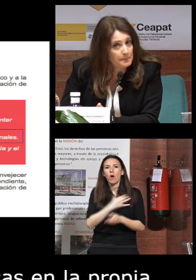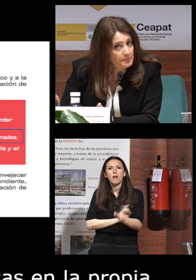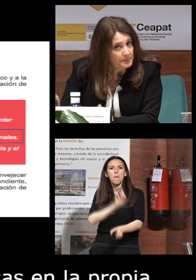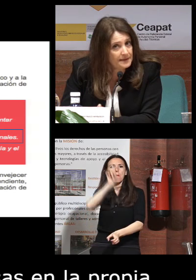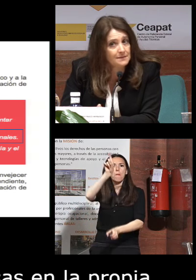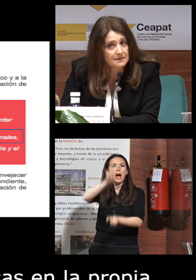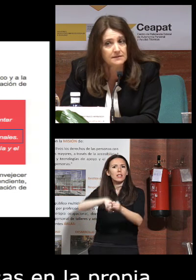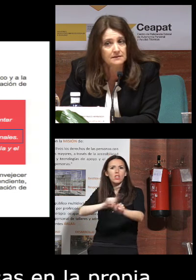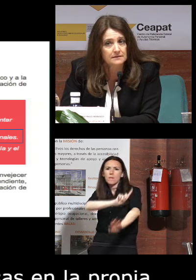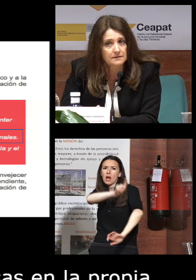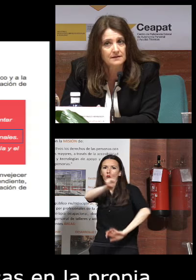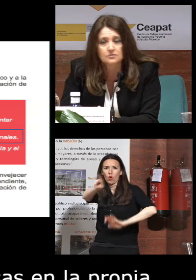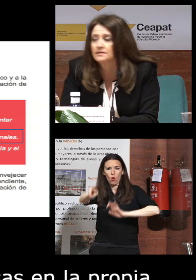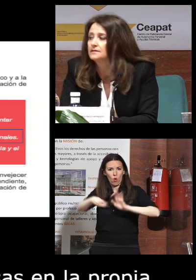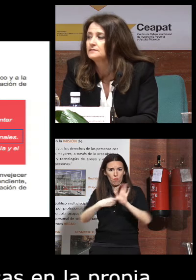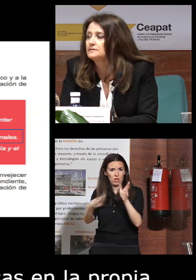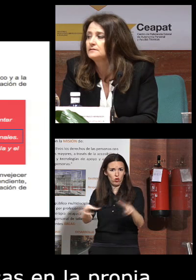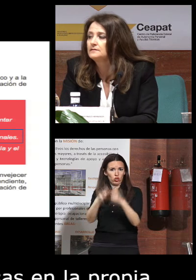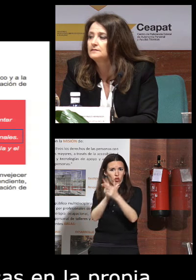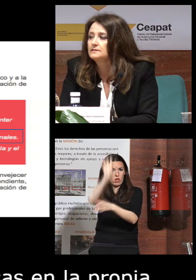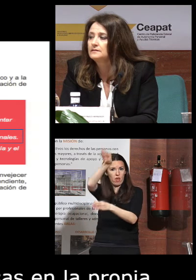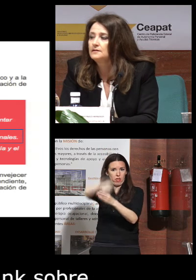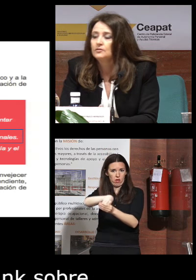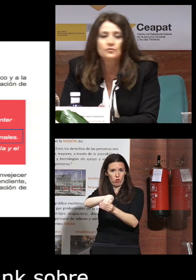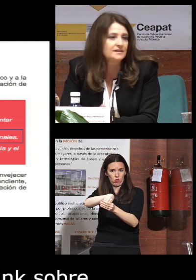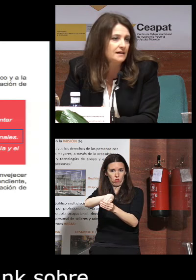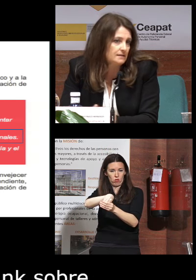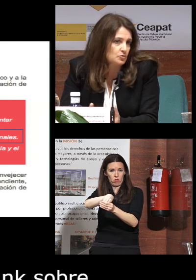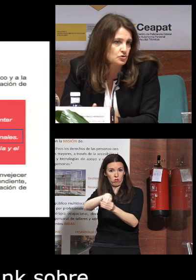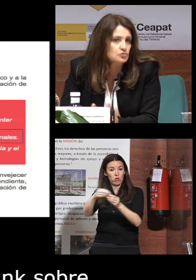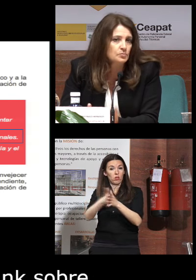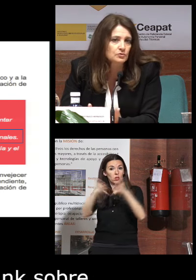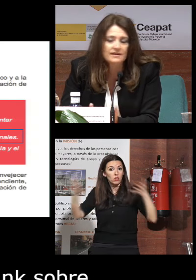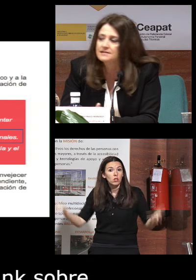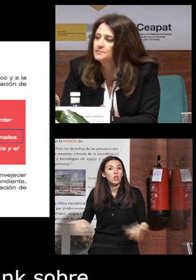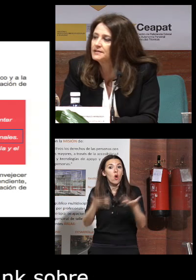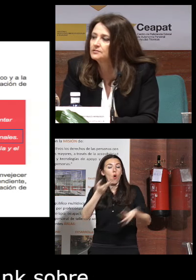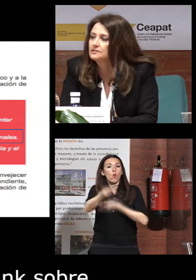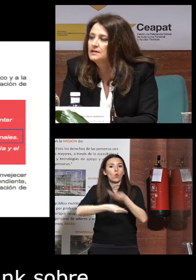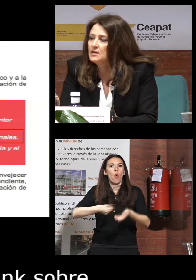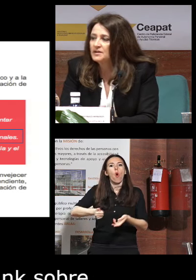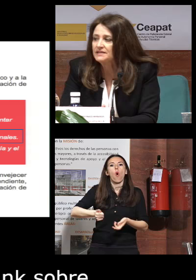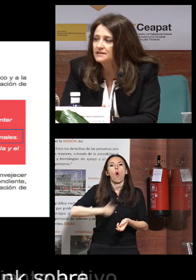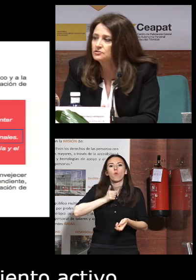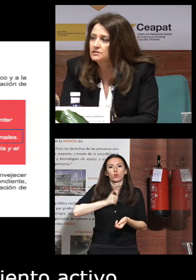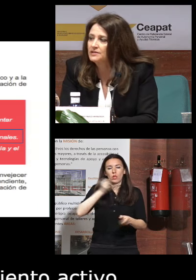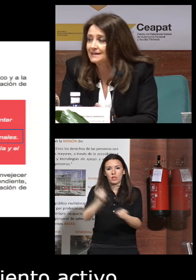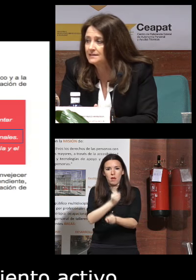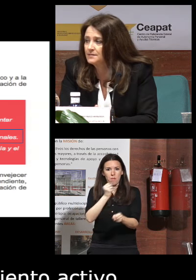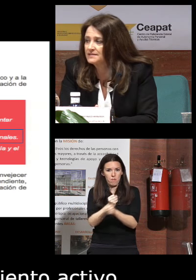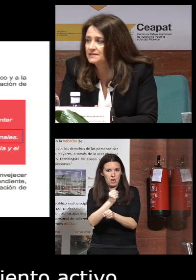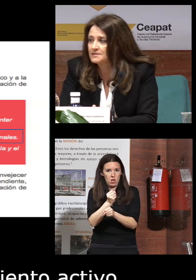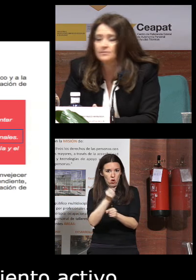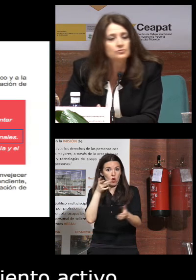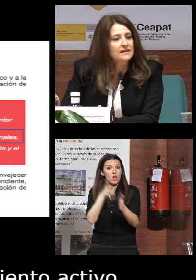plenamente en la sociedad fomentar incluso sus oportunidades de empleo permitirles contribuir